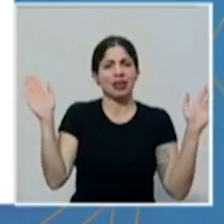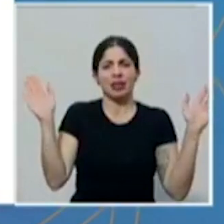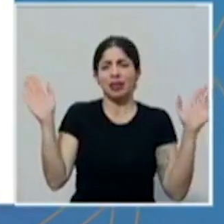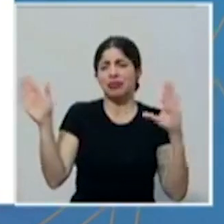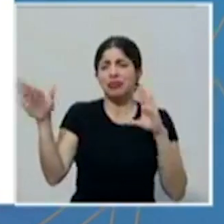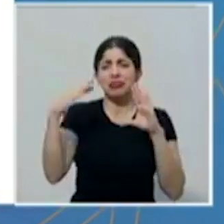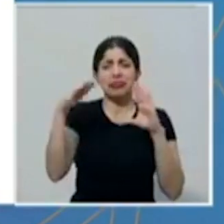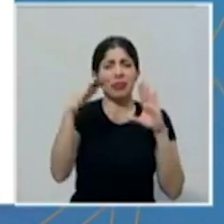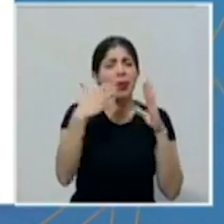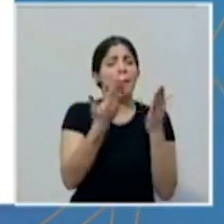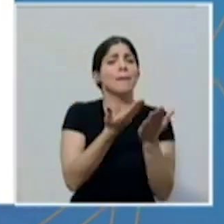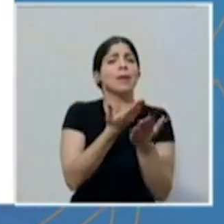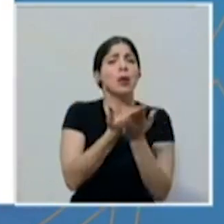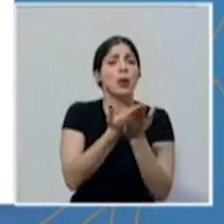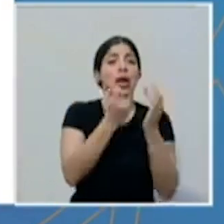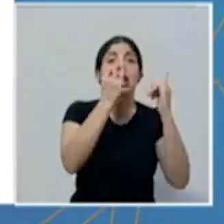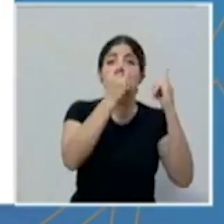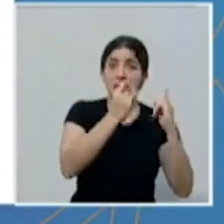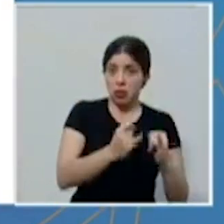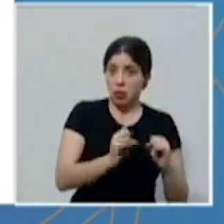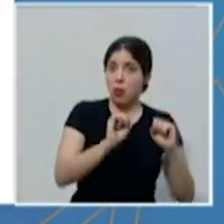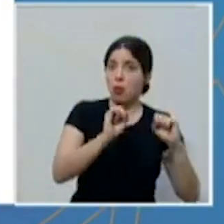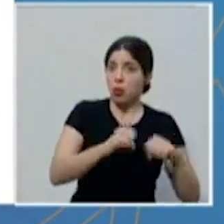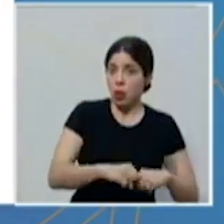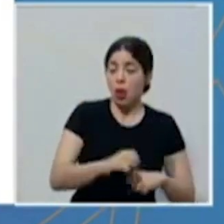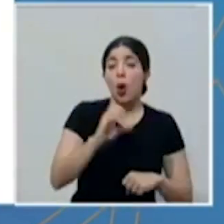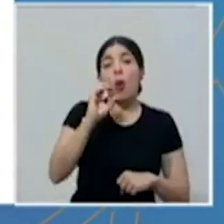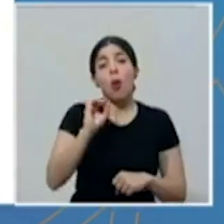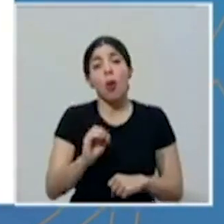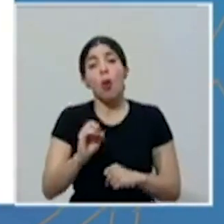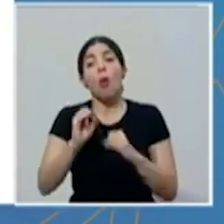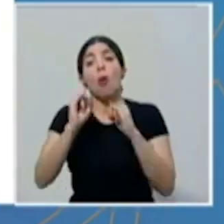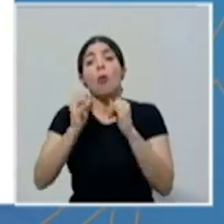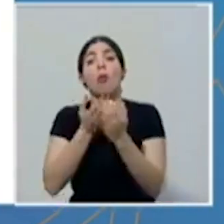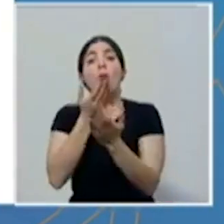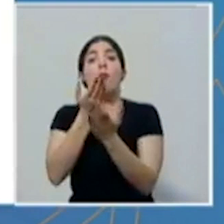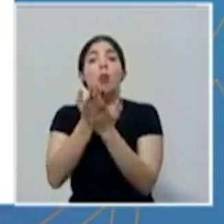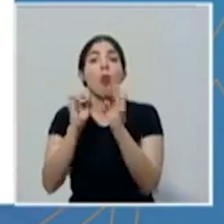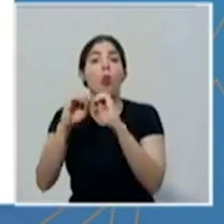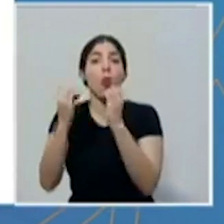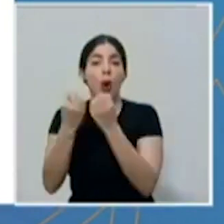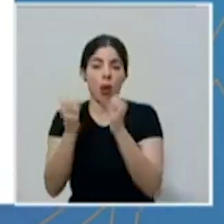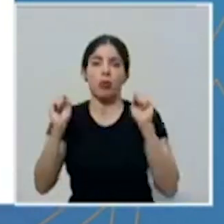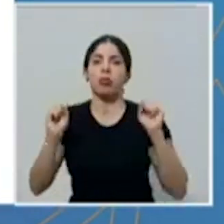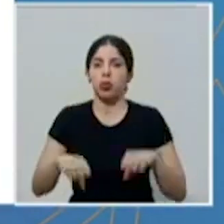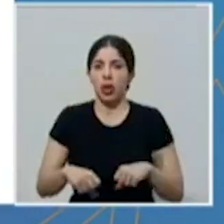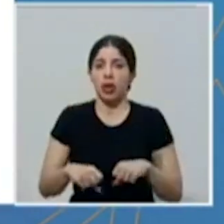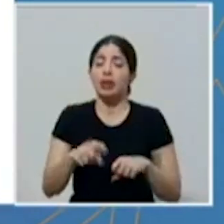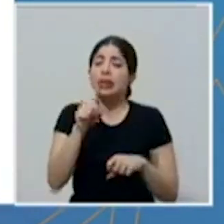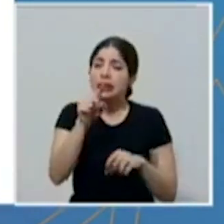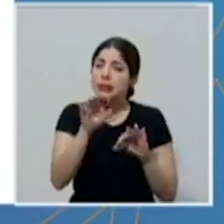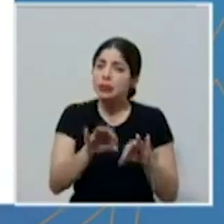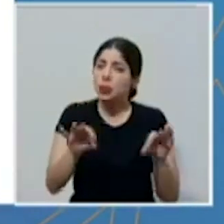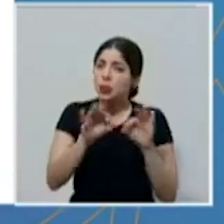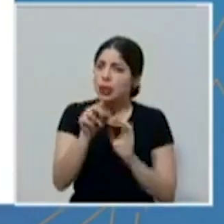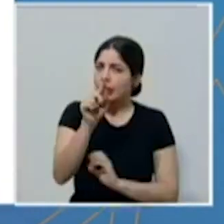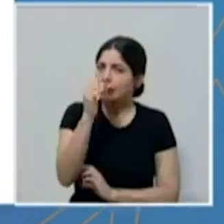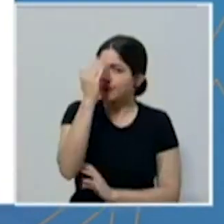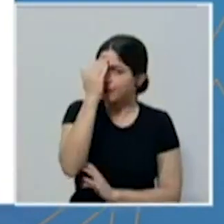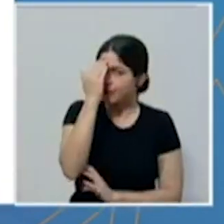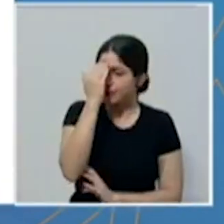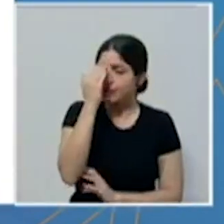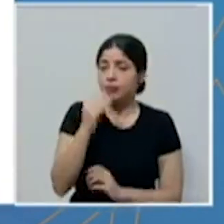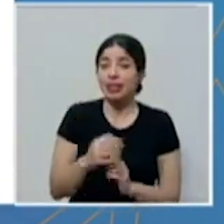recibirán propuestas individuales y propuestas de organizaciones. Sí es importante tener presente que